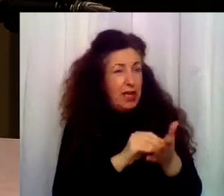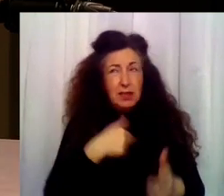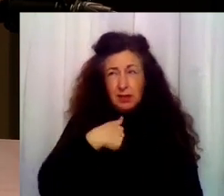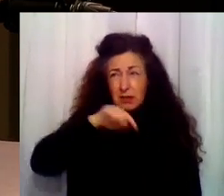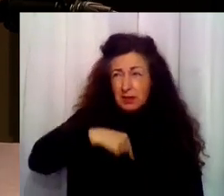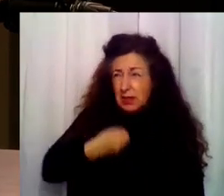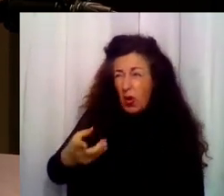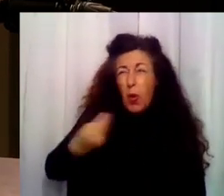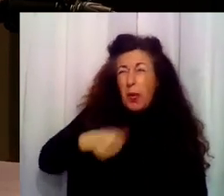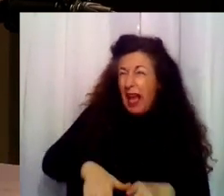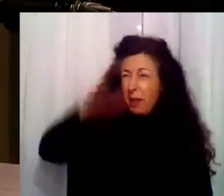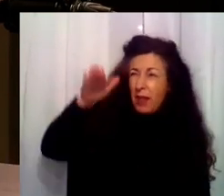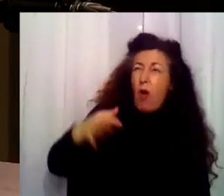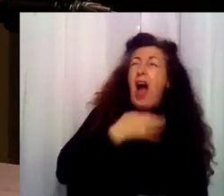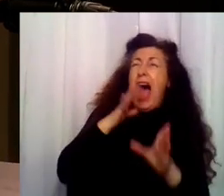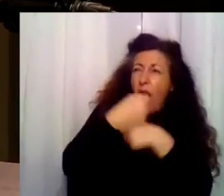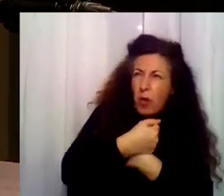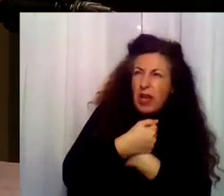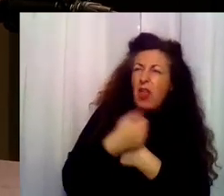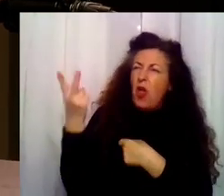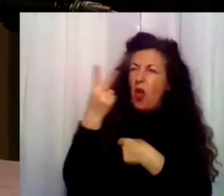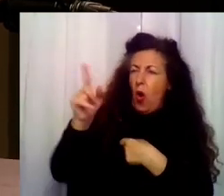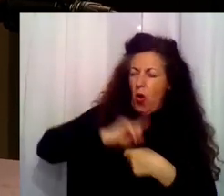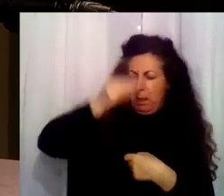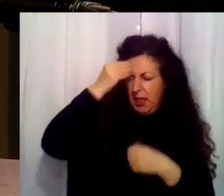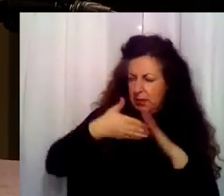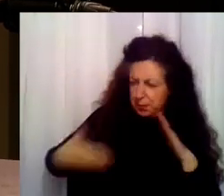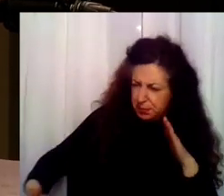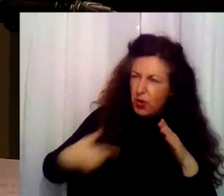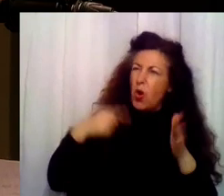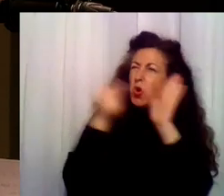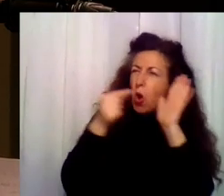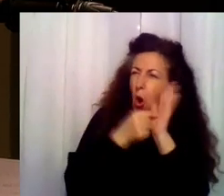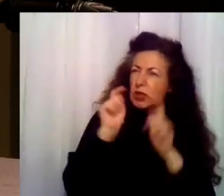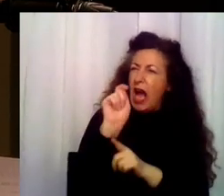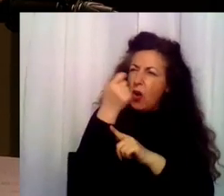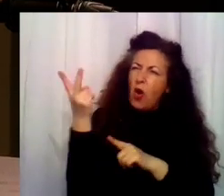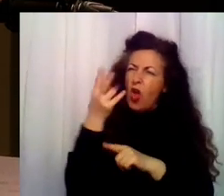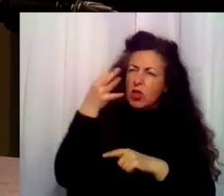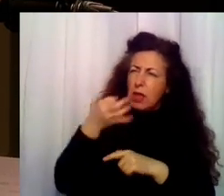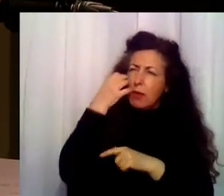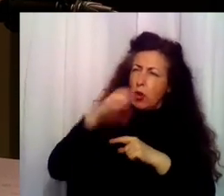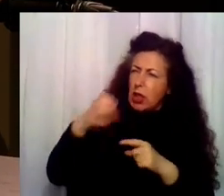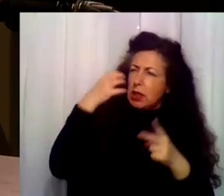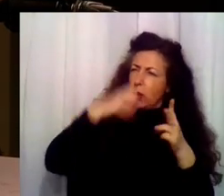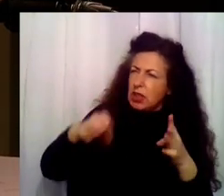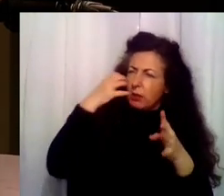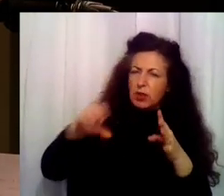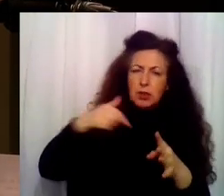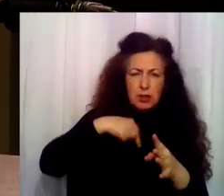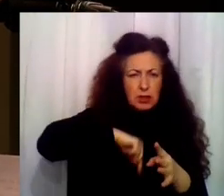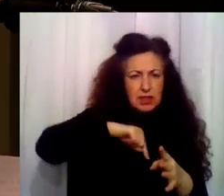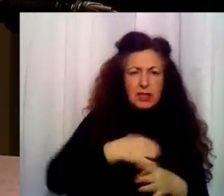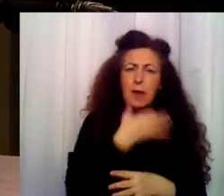agobiado. Todo os parecía poco para mí. Mis notas, mis logros... Siempre estabais protestando y yo... Yo